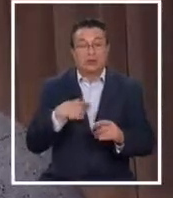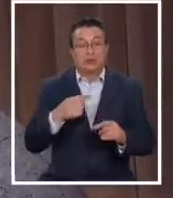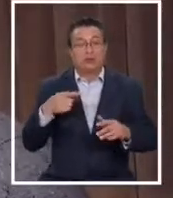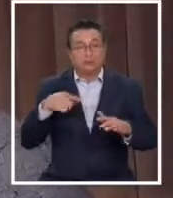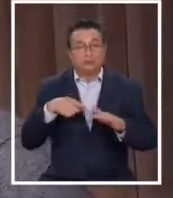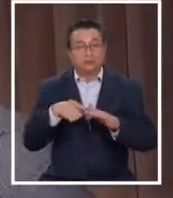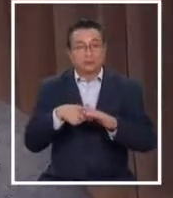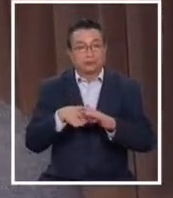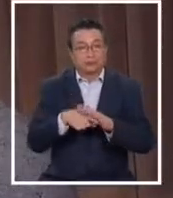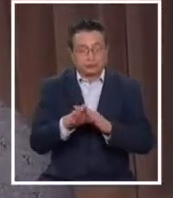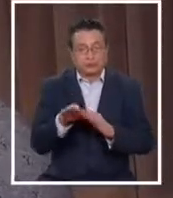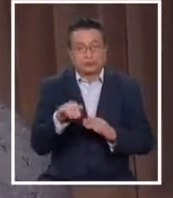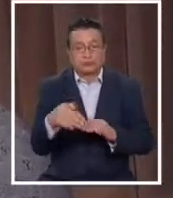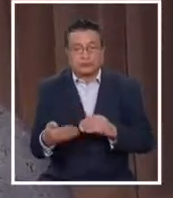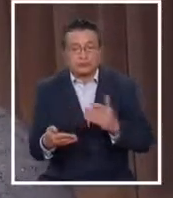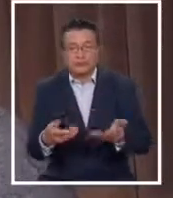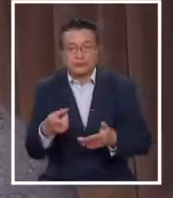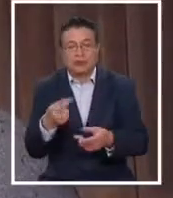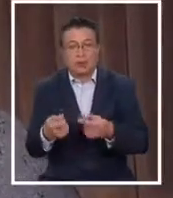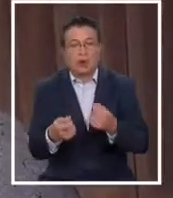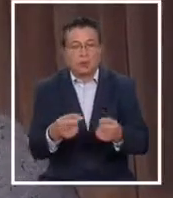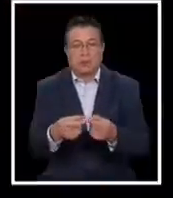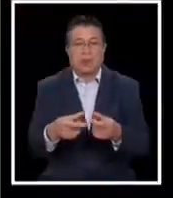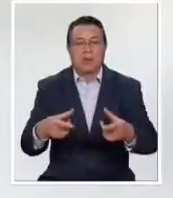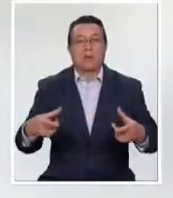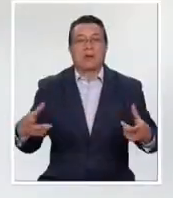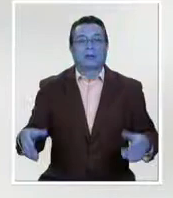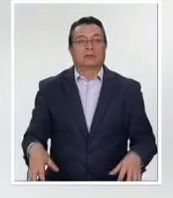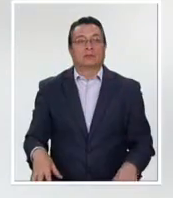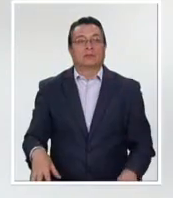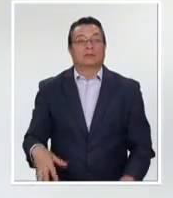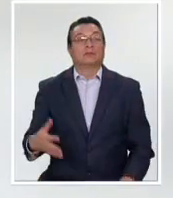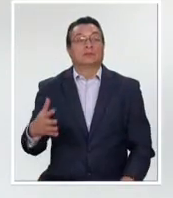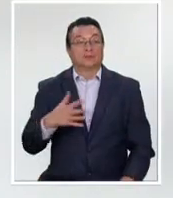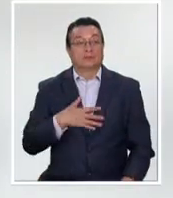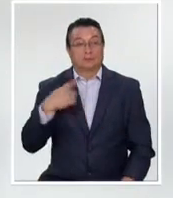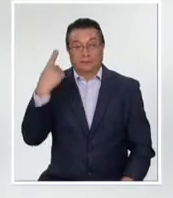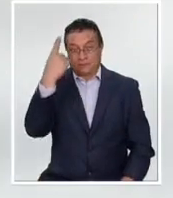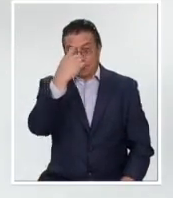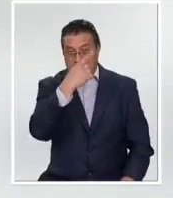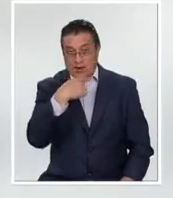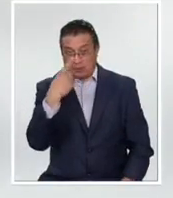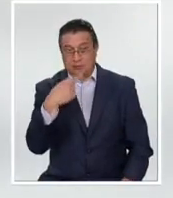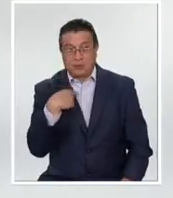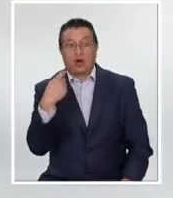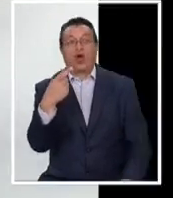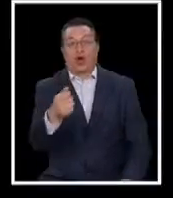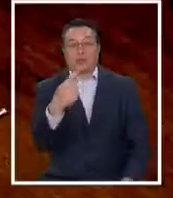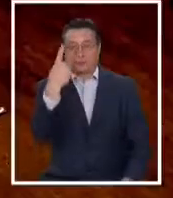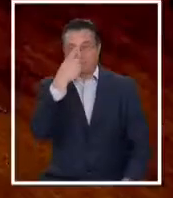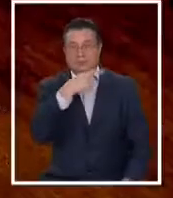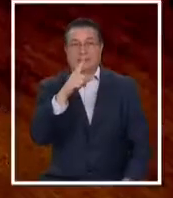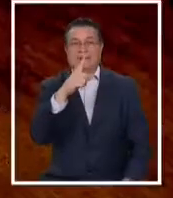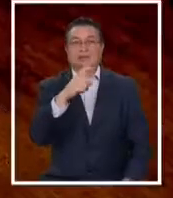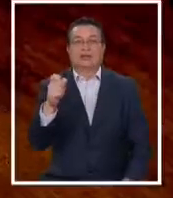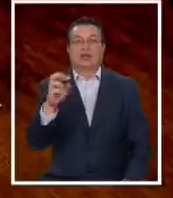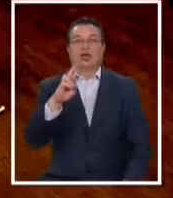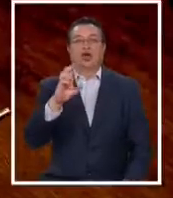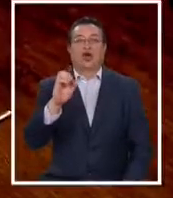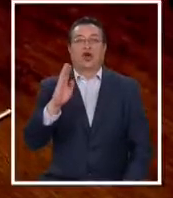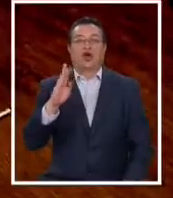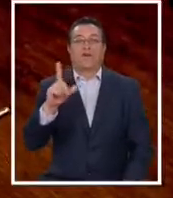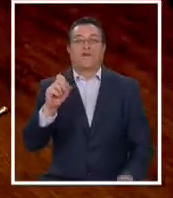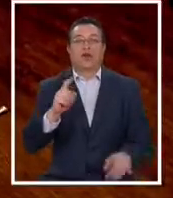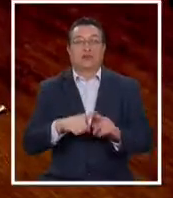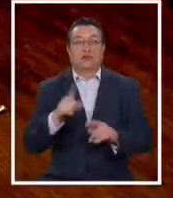nosotros comprando cada vez en mayor cantidad también. Y me puse esta cara que vale 100 Roblox. Cindy